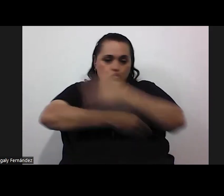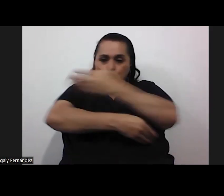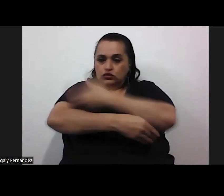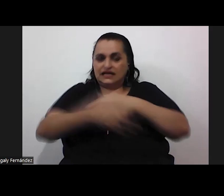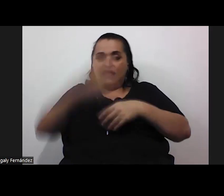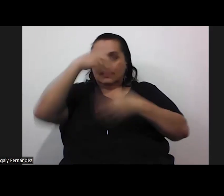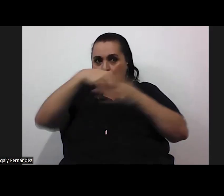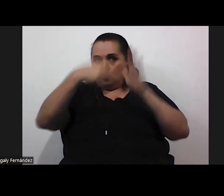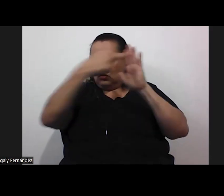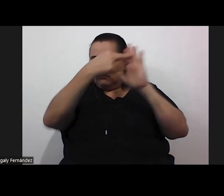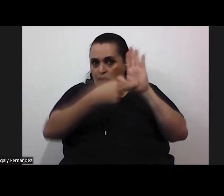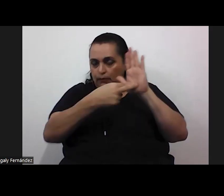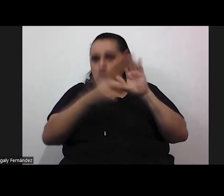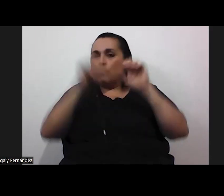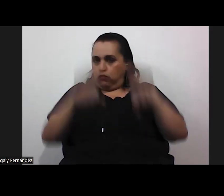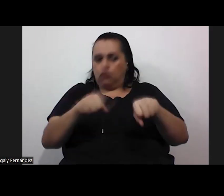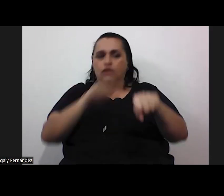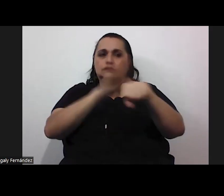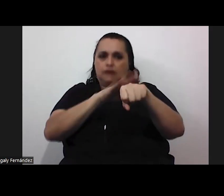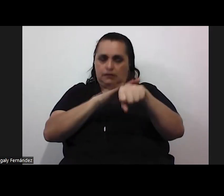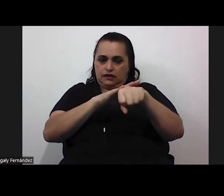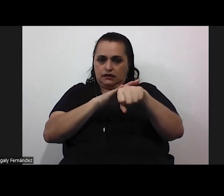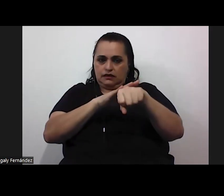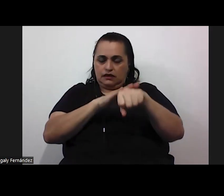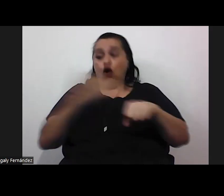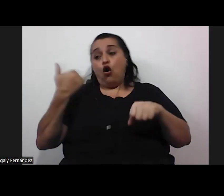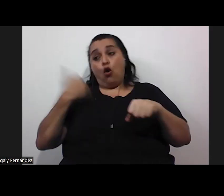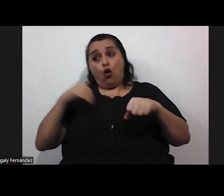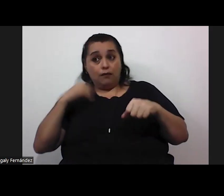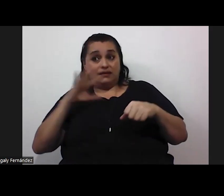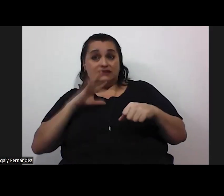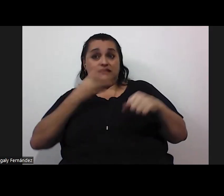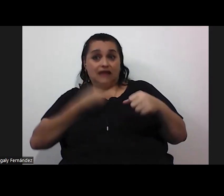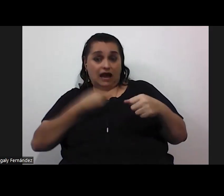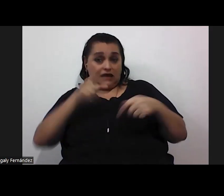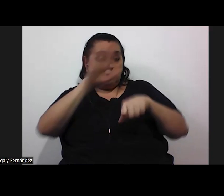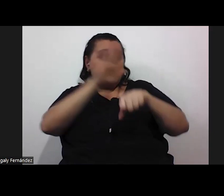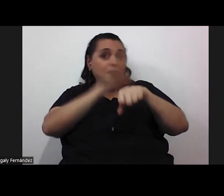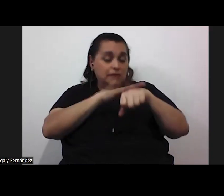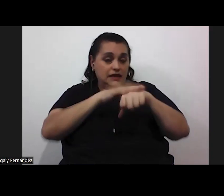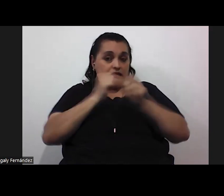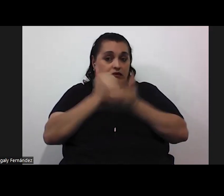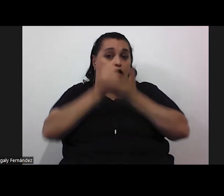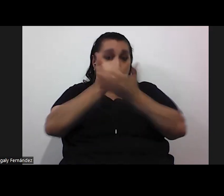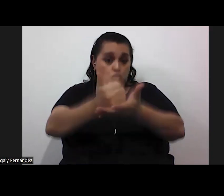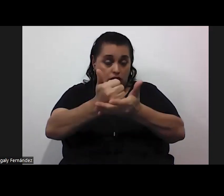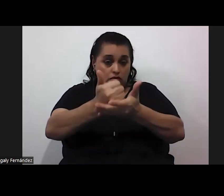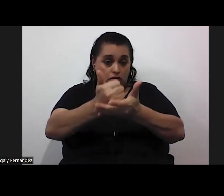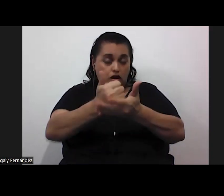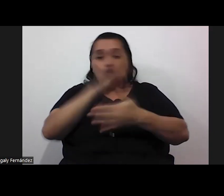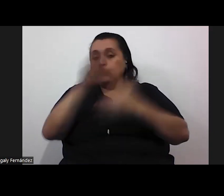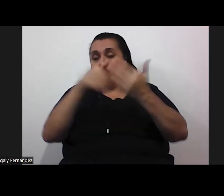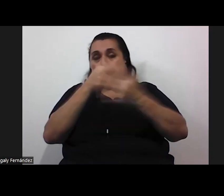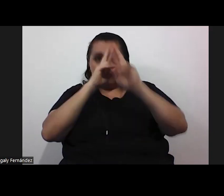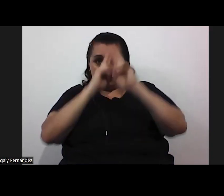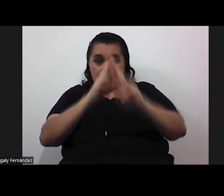del reglamento le podemos permitir en caso de chicos trans hemos permitido colaborar también evidentemente con todo el respeto del